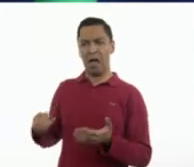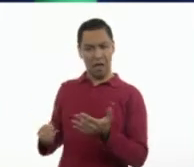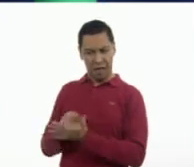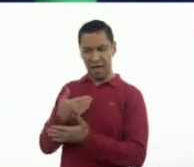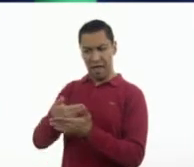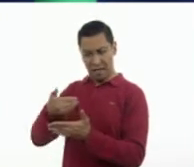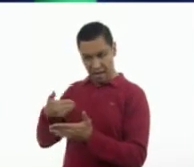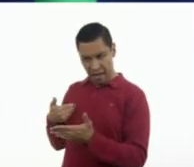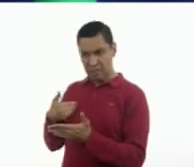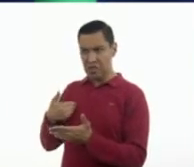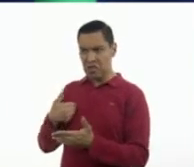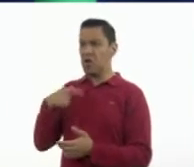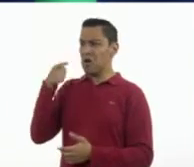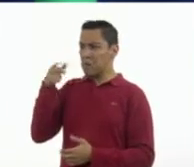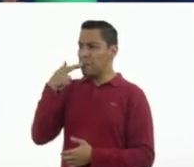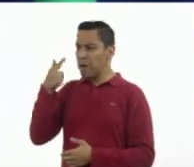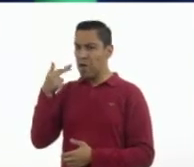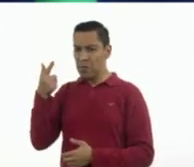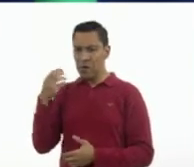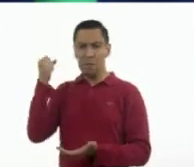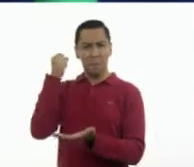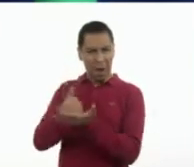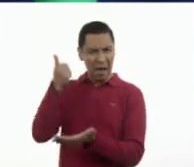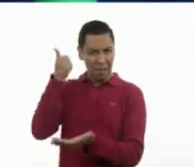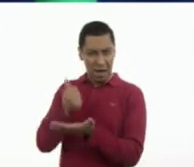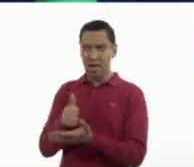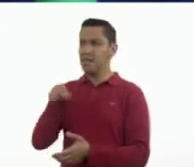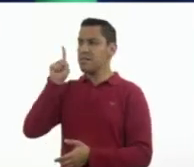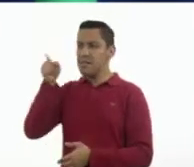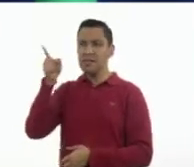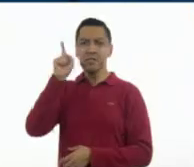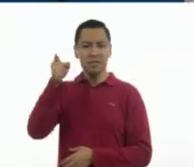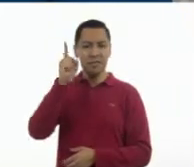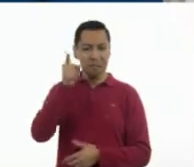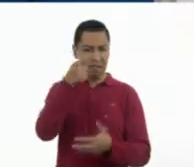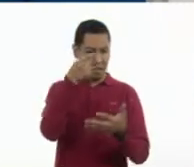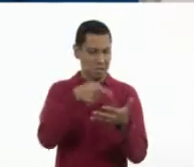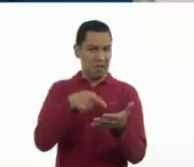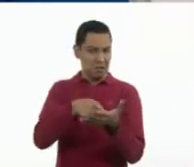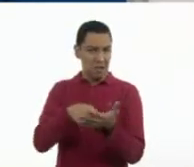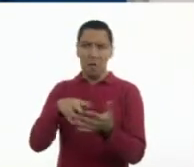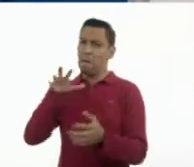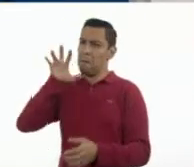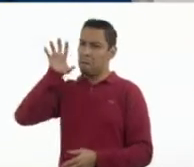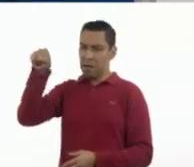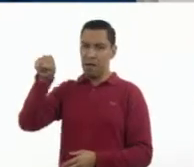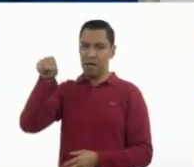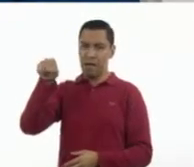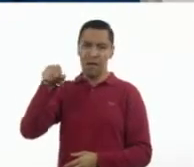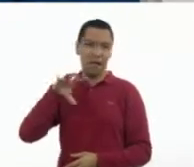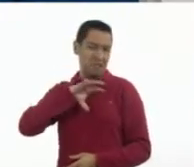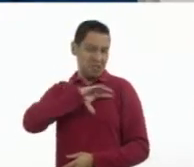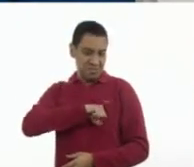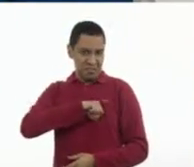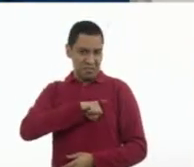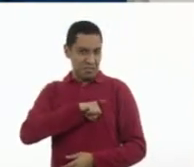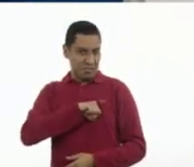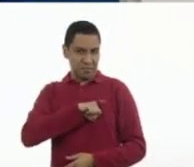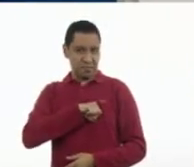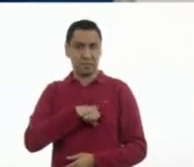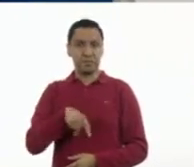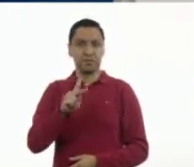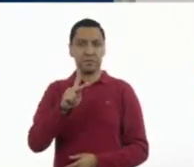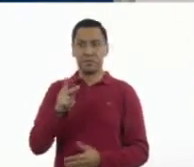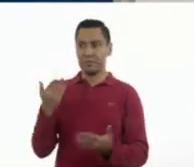preferidas normalmente, pero veo una gran variedad siempre. Pues precisamente, si ya tienes tus marcas consentidas y consumes